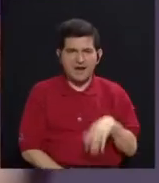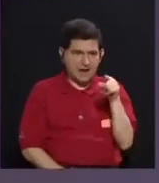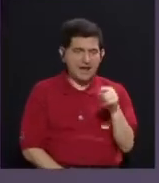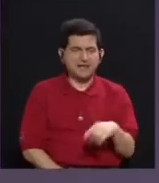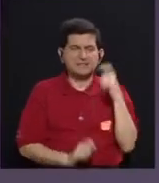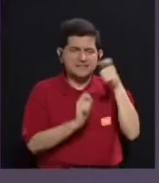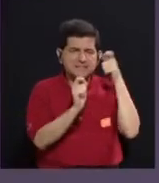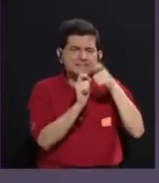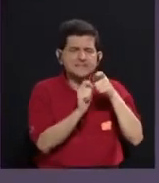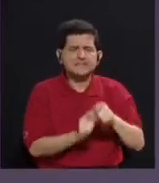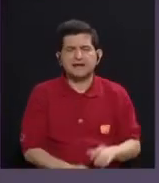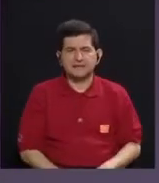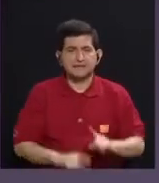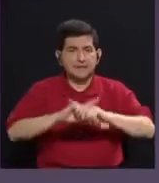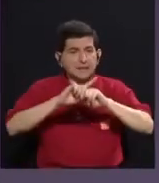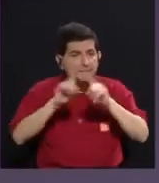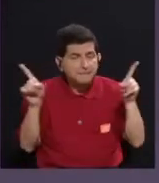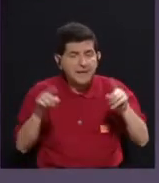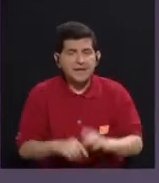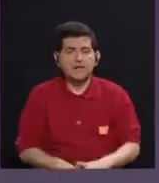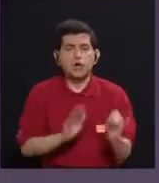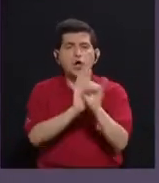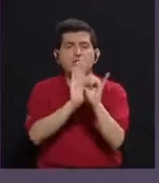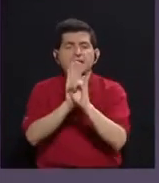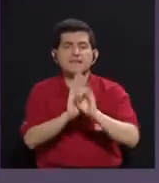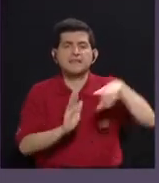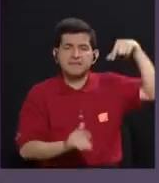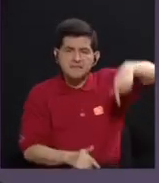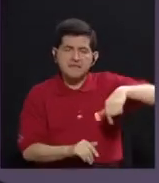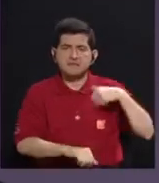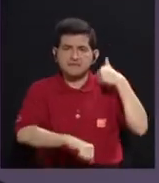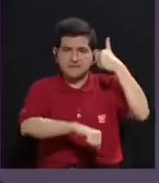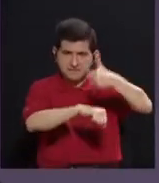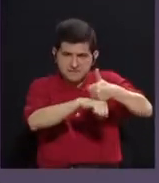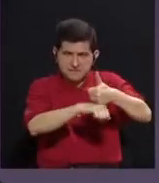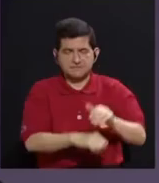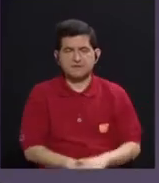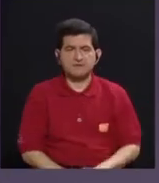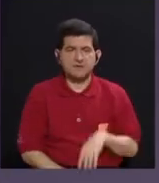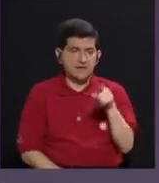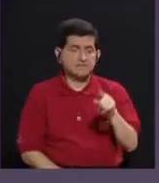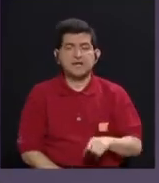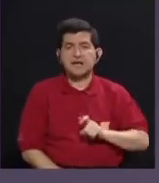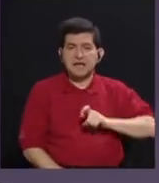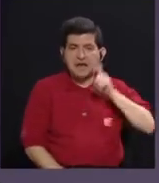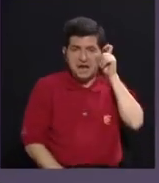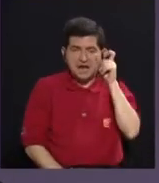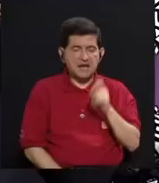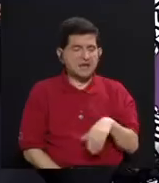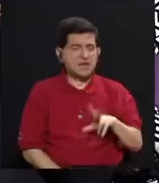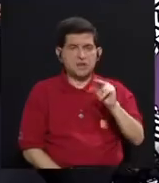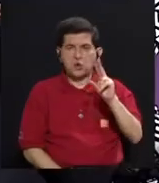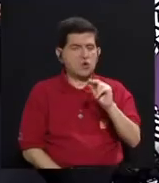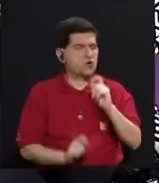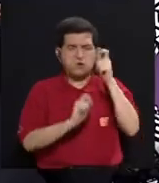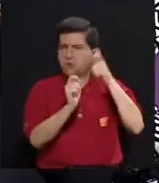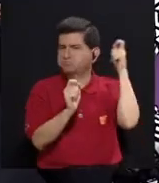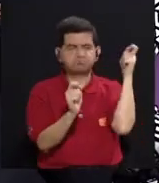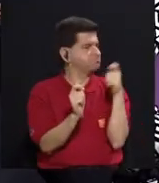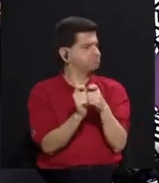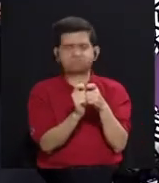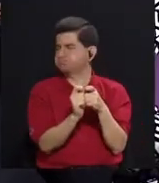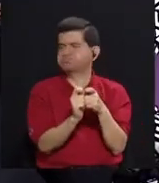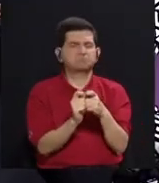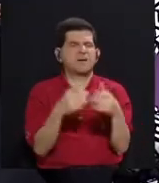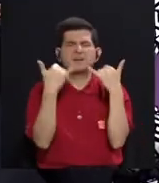muy específica, las identidades queer también se definen como estas identidades en donde el género se desdibuja y ya no